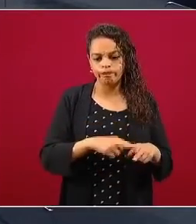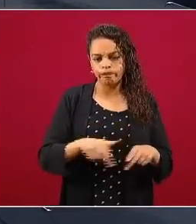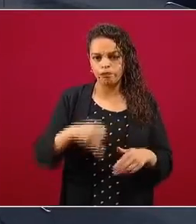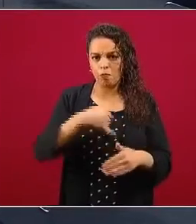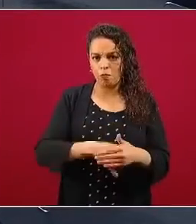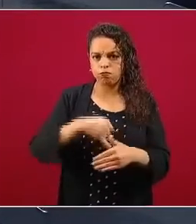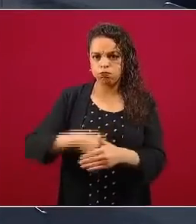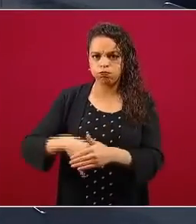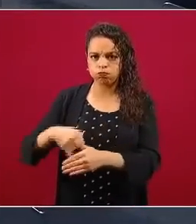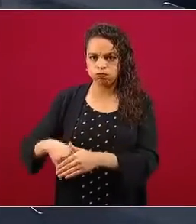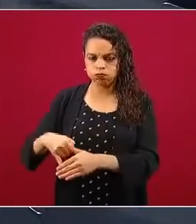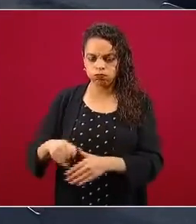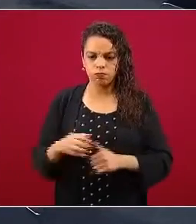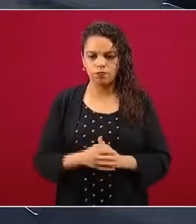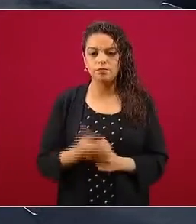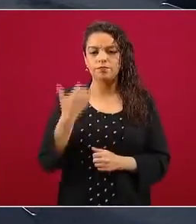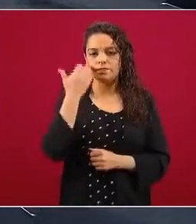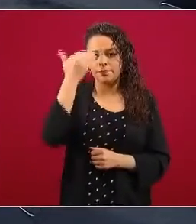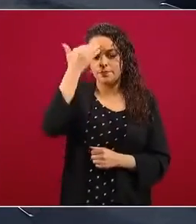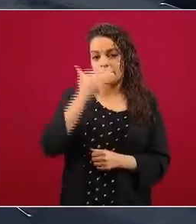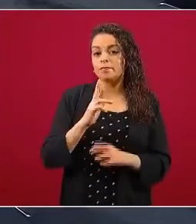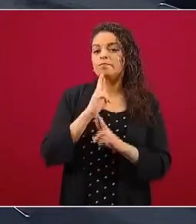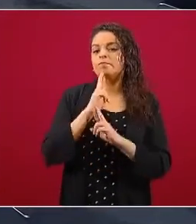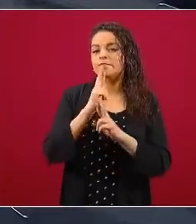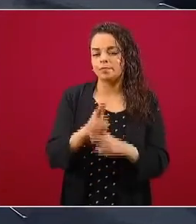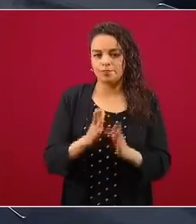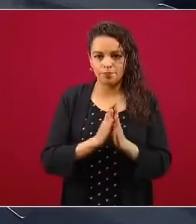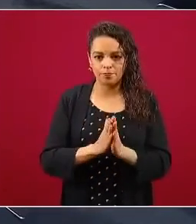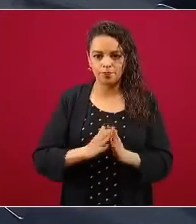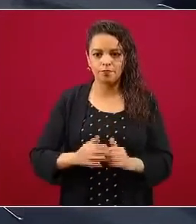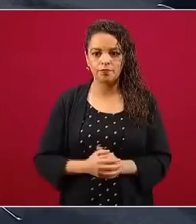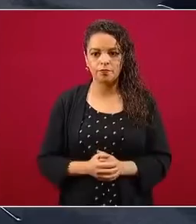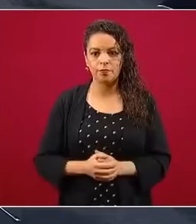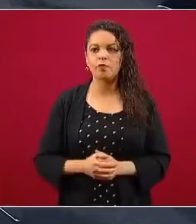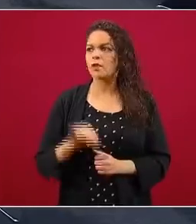Sí, ya la tenemos. ¿No la puedes poner?